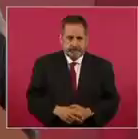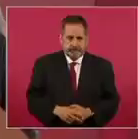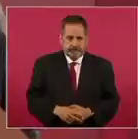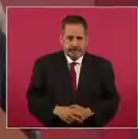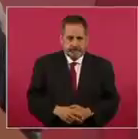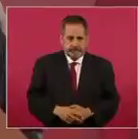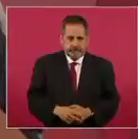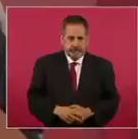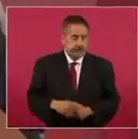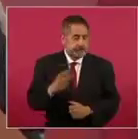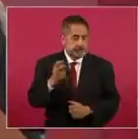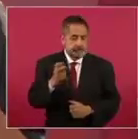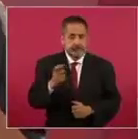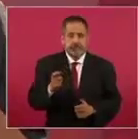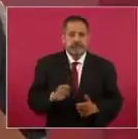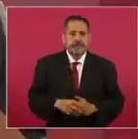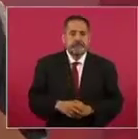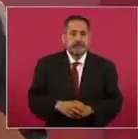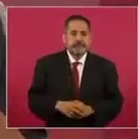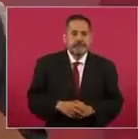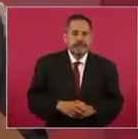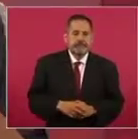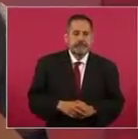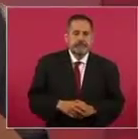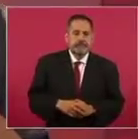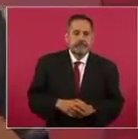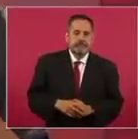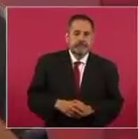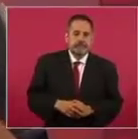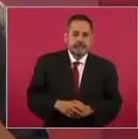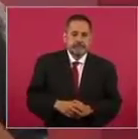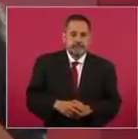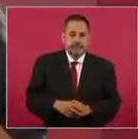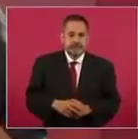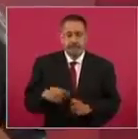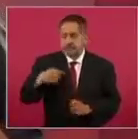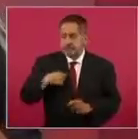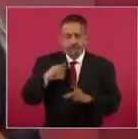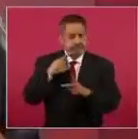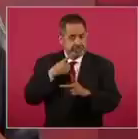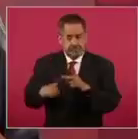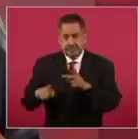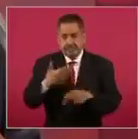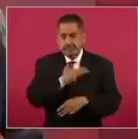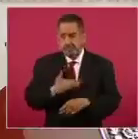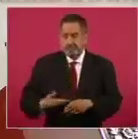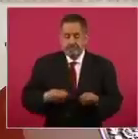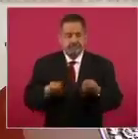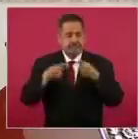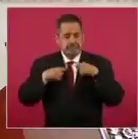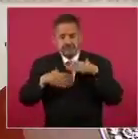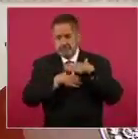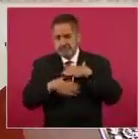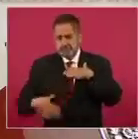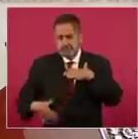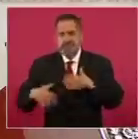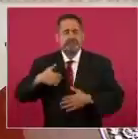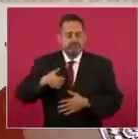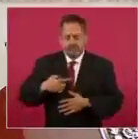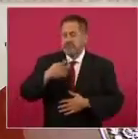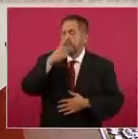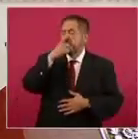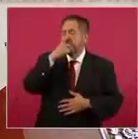Por eso, desde que tomé posición, fijé mi postura.